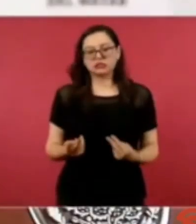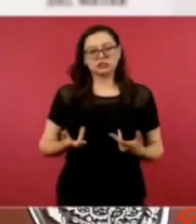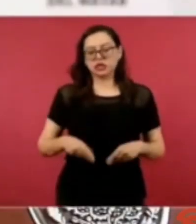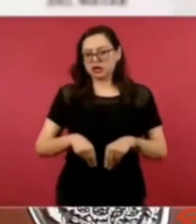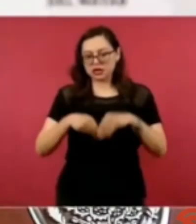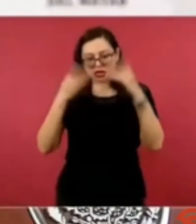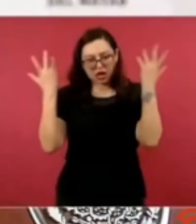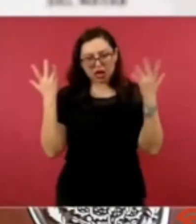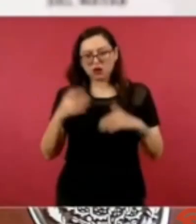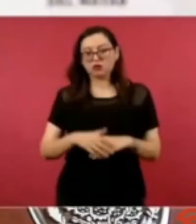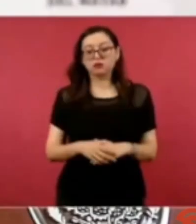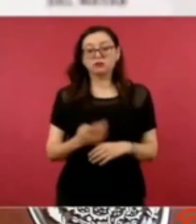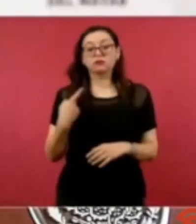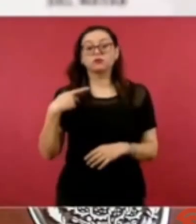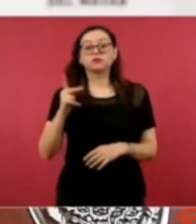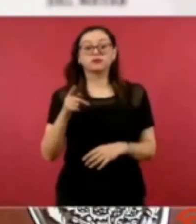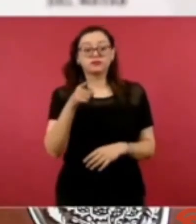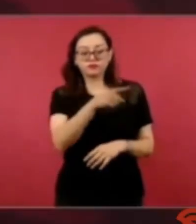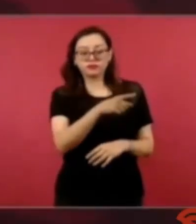que aporte